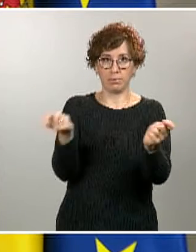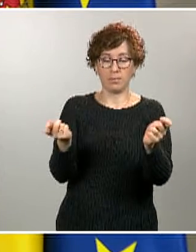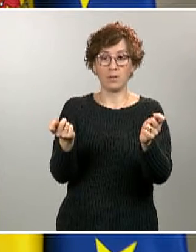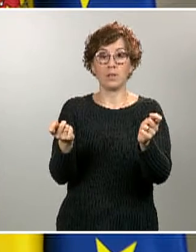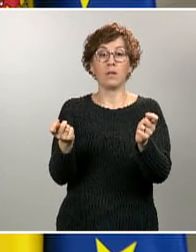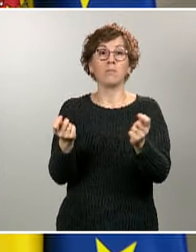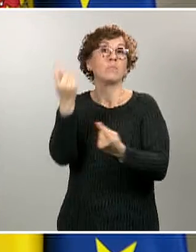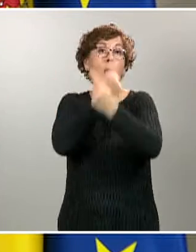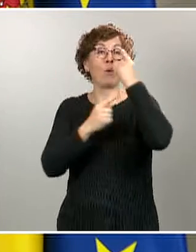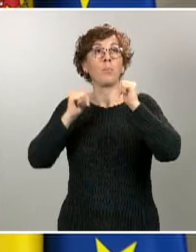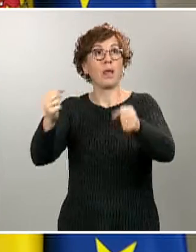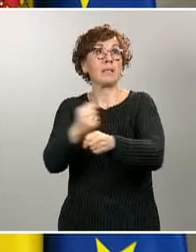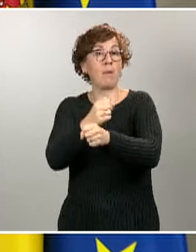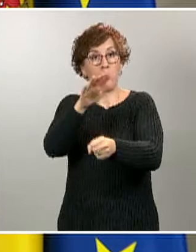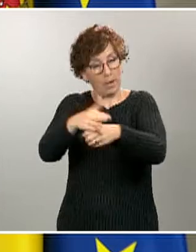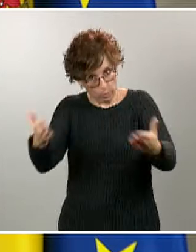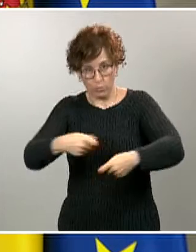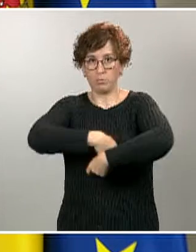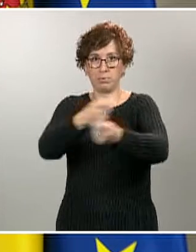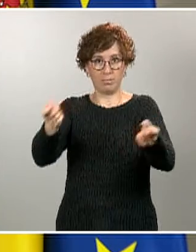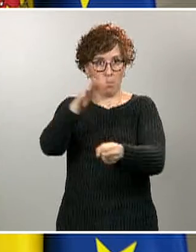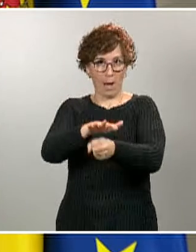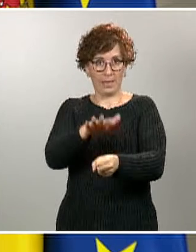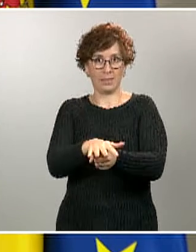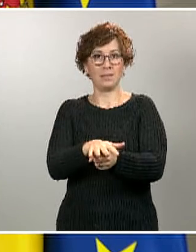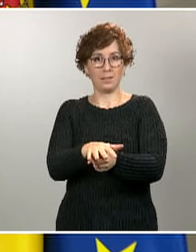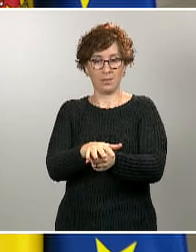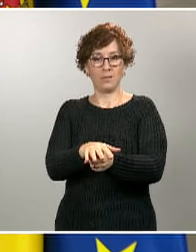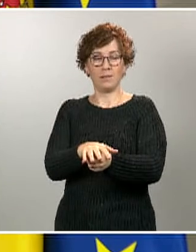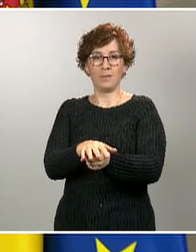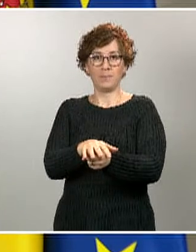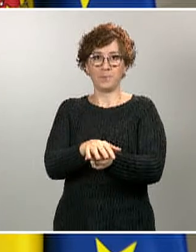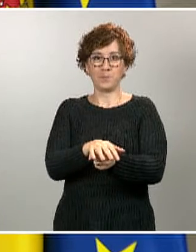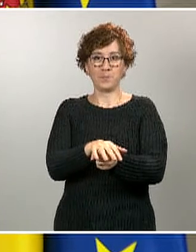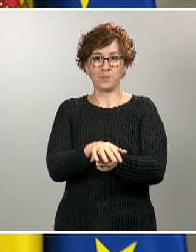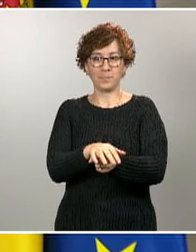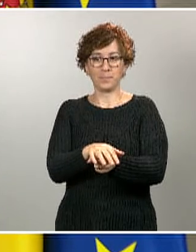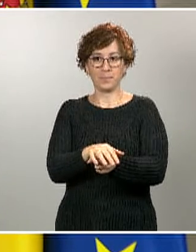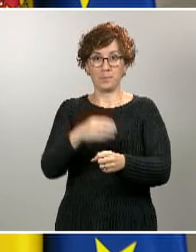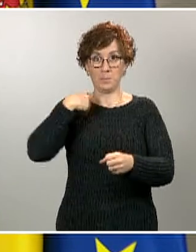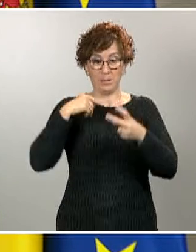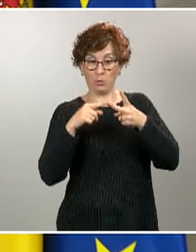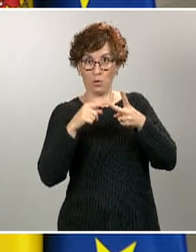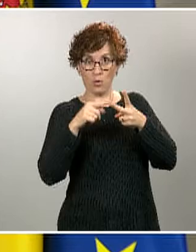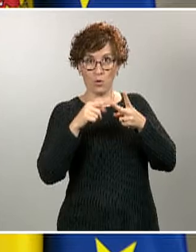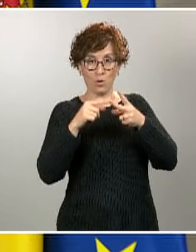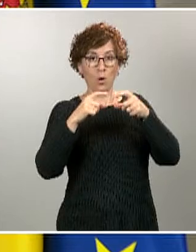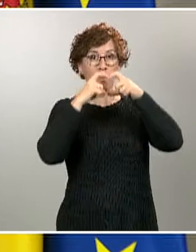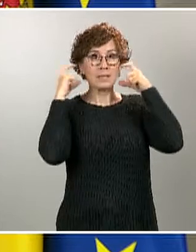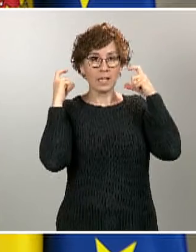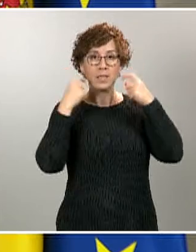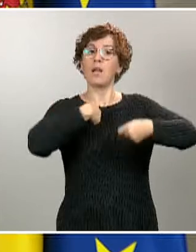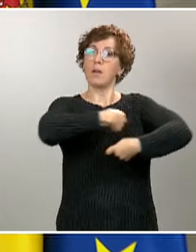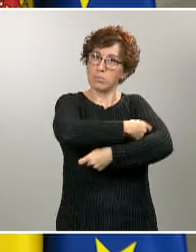y el martes, vamos a hacer una distribución de este tipo de mascarillas en aquellos lugares, estaciones